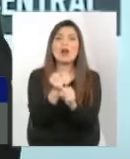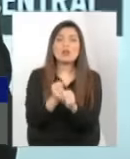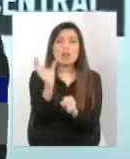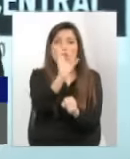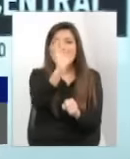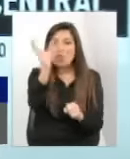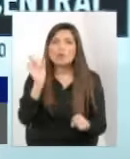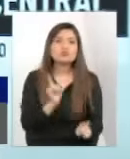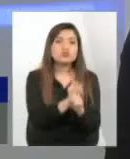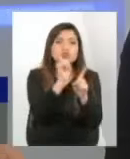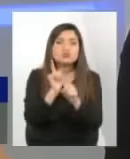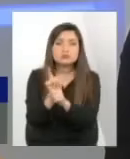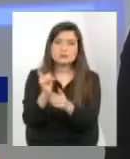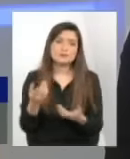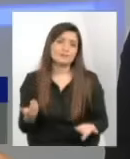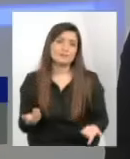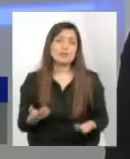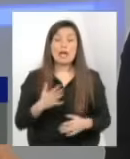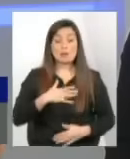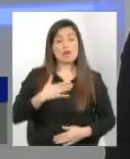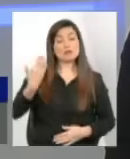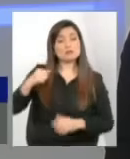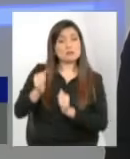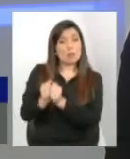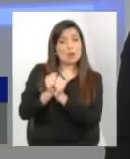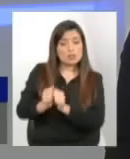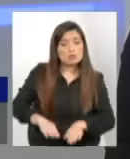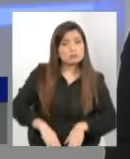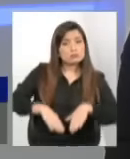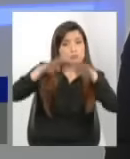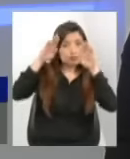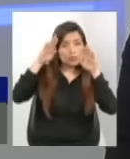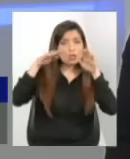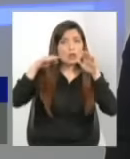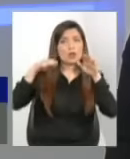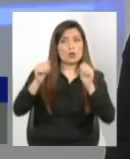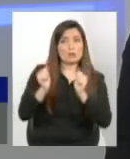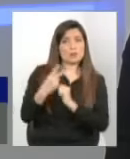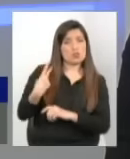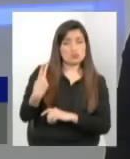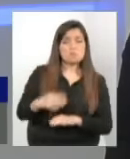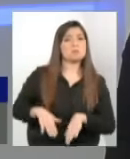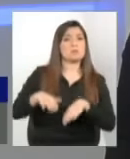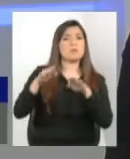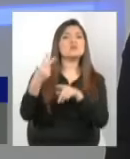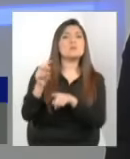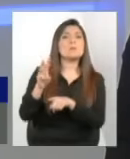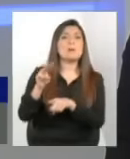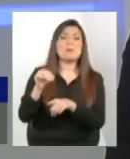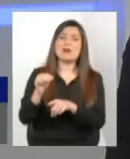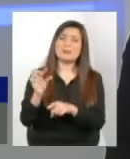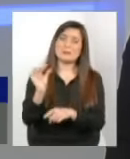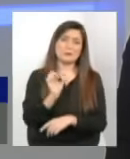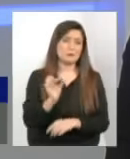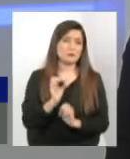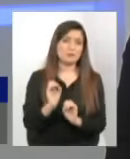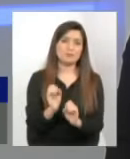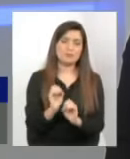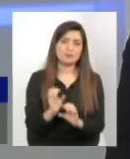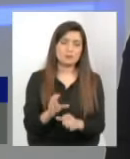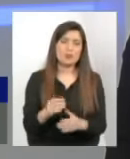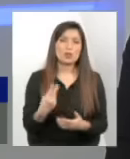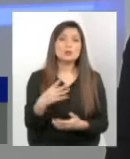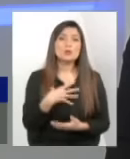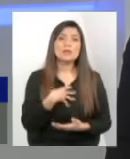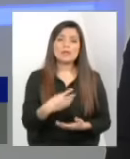mí me pasa un caso de una compañera que creció conmigo en el internado en donde su mamá obviamente tenía muy poca educación su